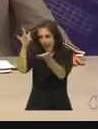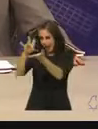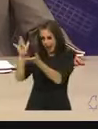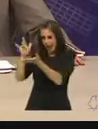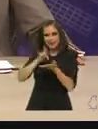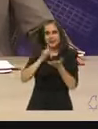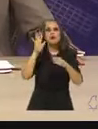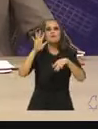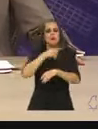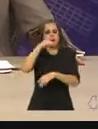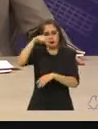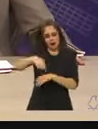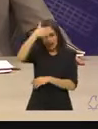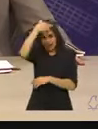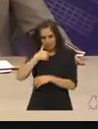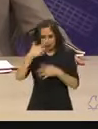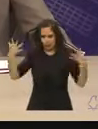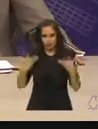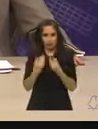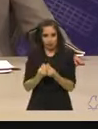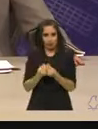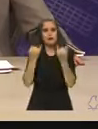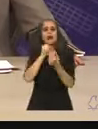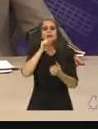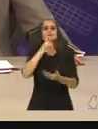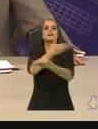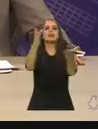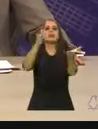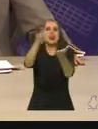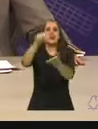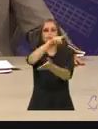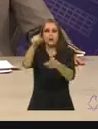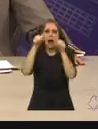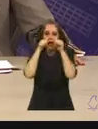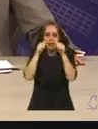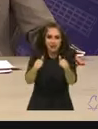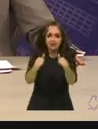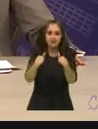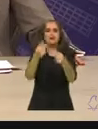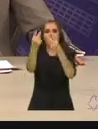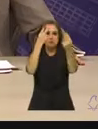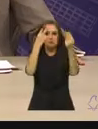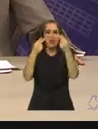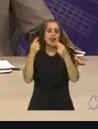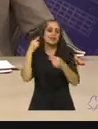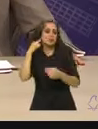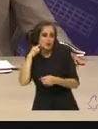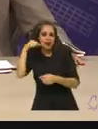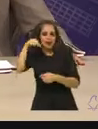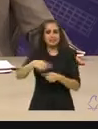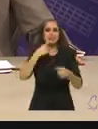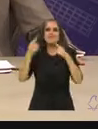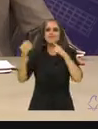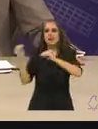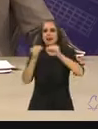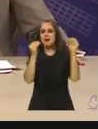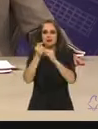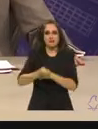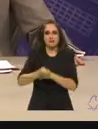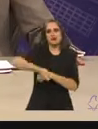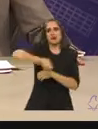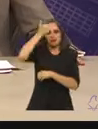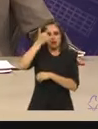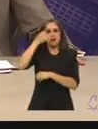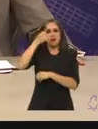por estar esta noche con nosotros y también a ustedes por escuchar o ver este debate el primer debate chilango por los canales de televisión